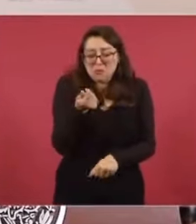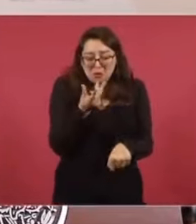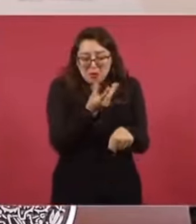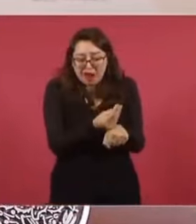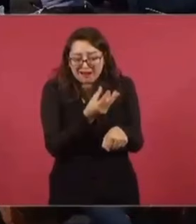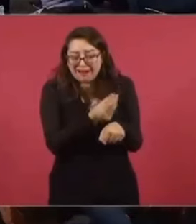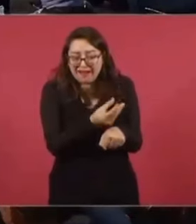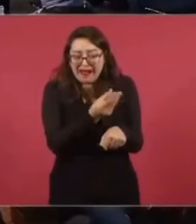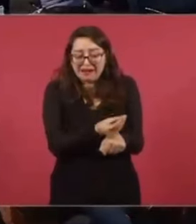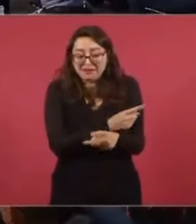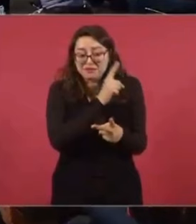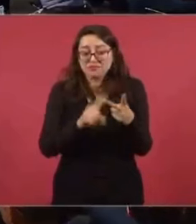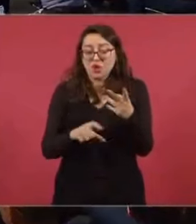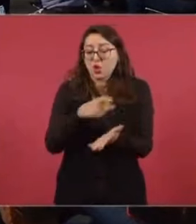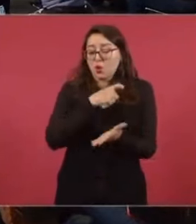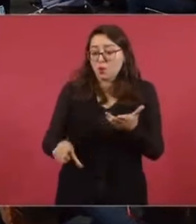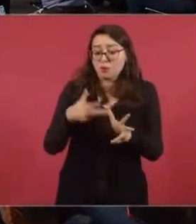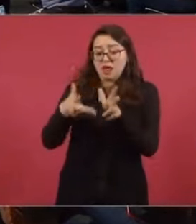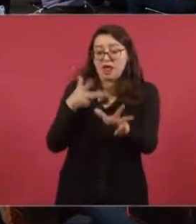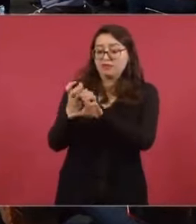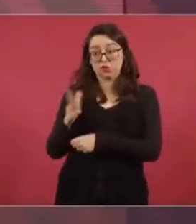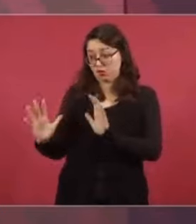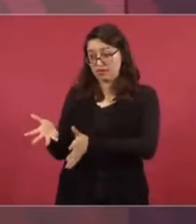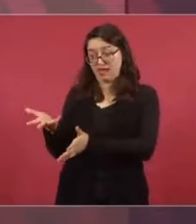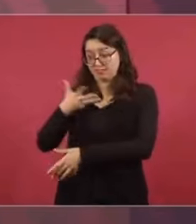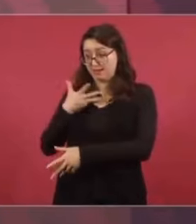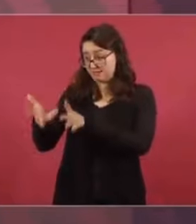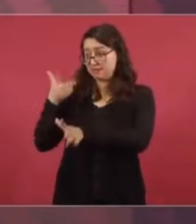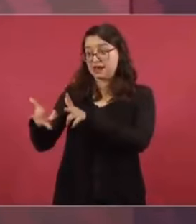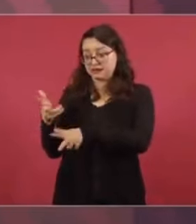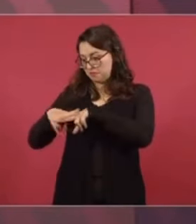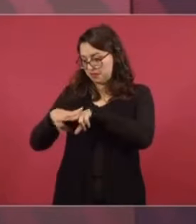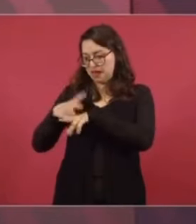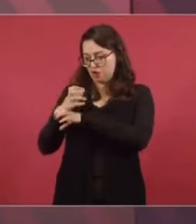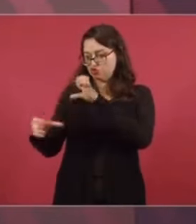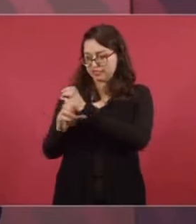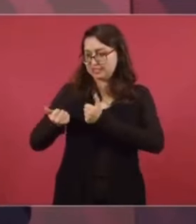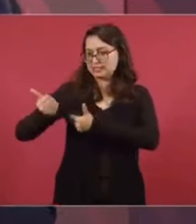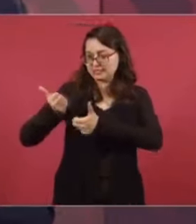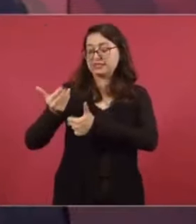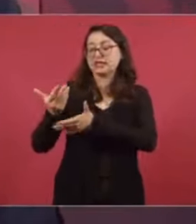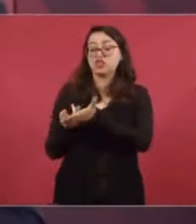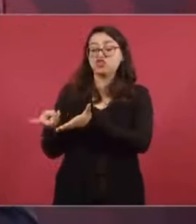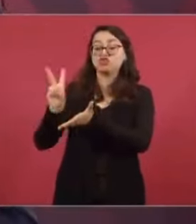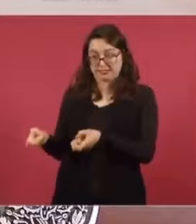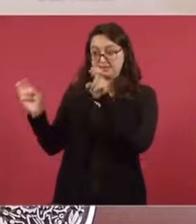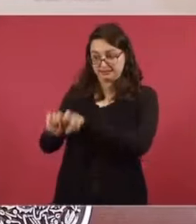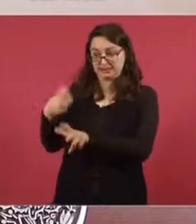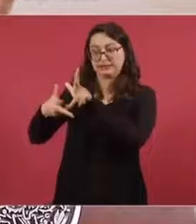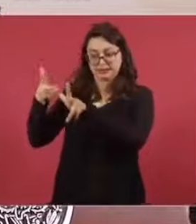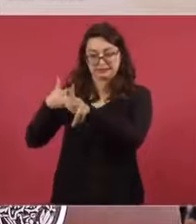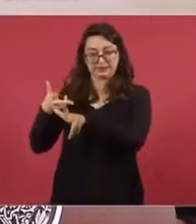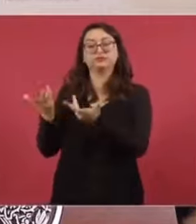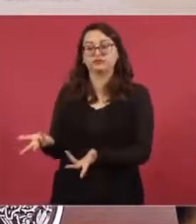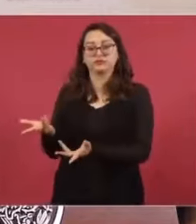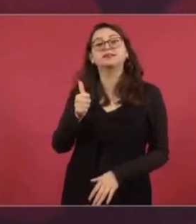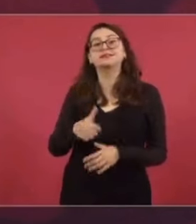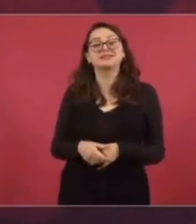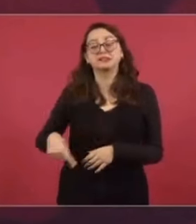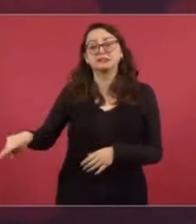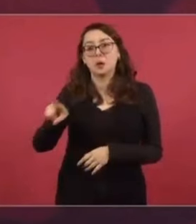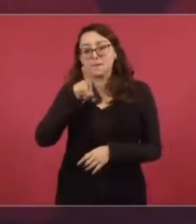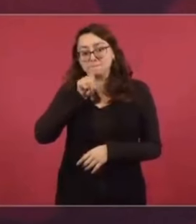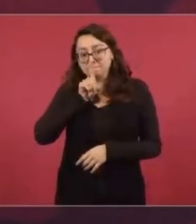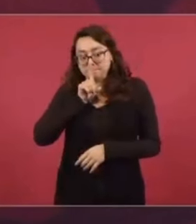los trenes de pasajeros, lo que hicimos en el Istmo. Las mismas vías se están mejorando y trenes de pasajeros.